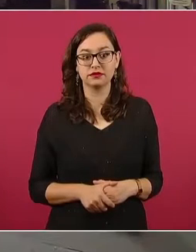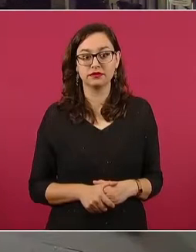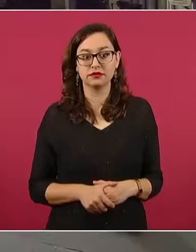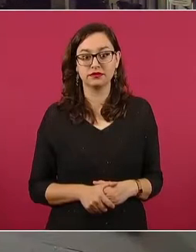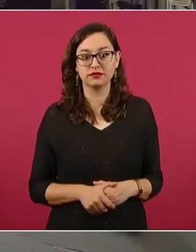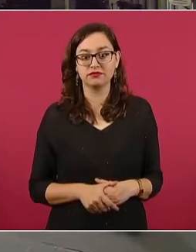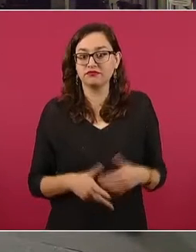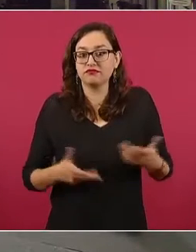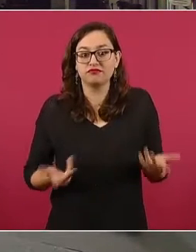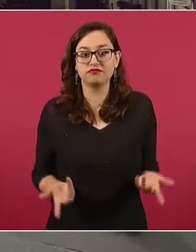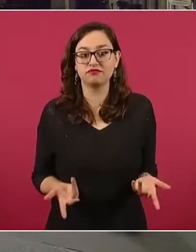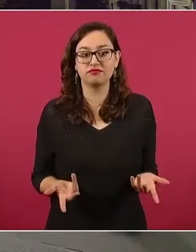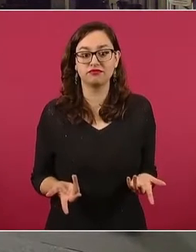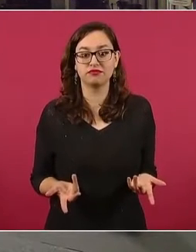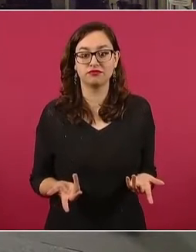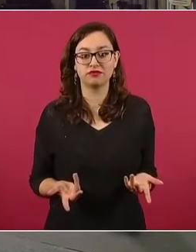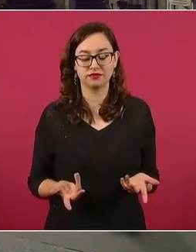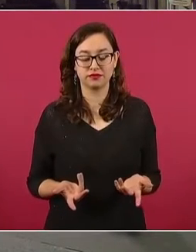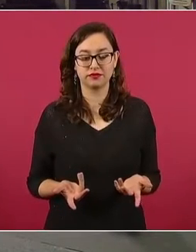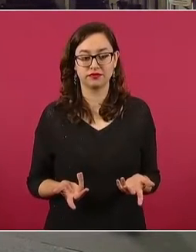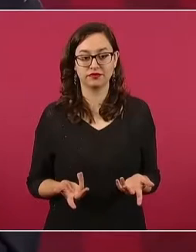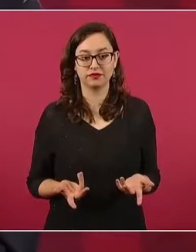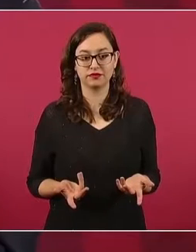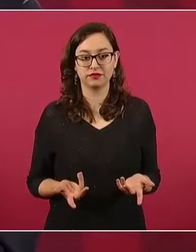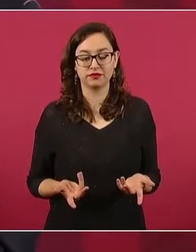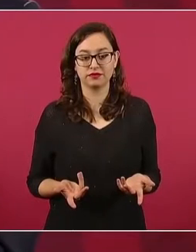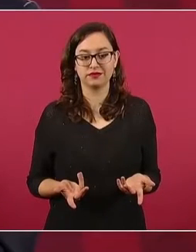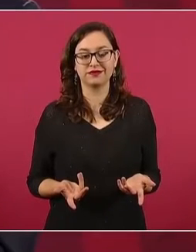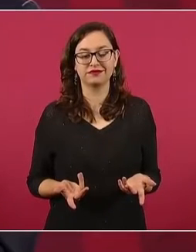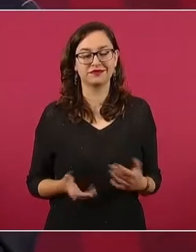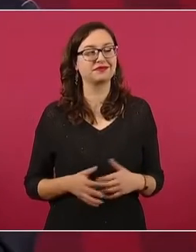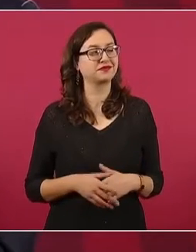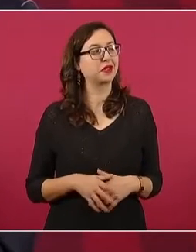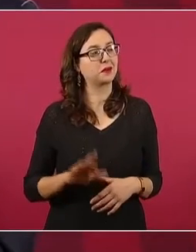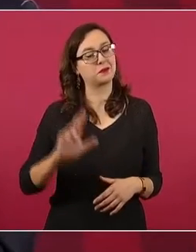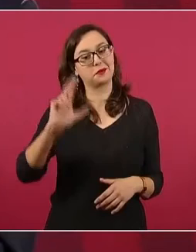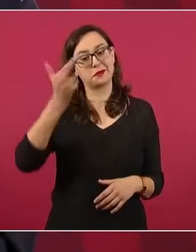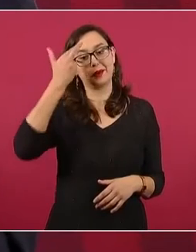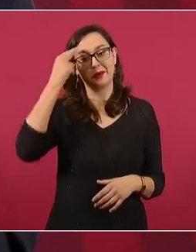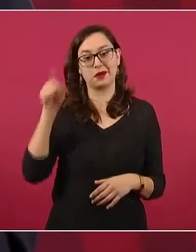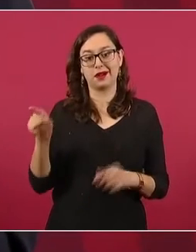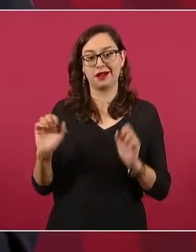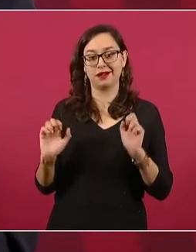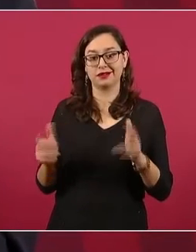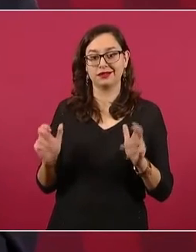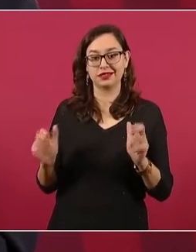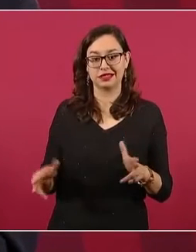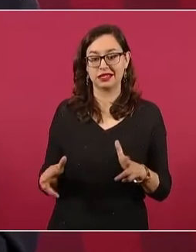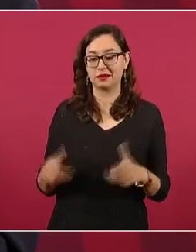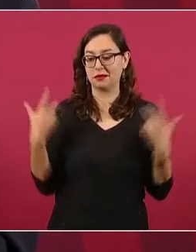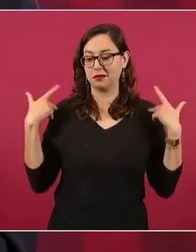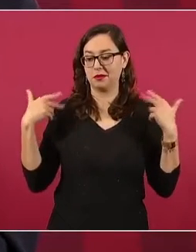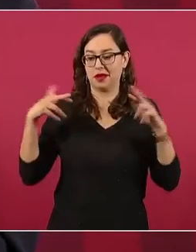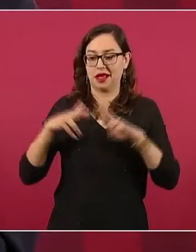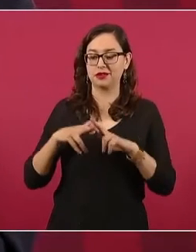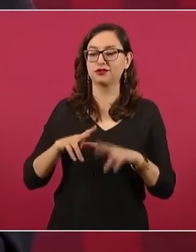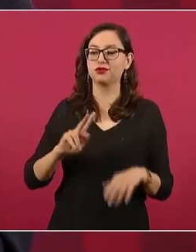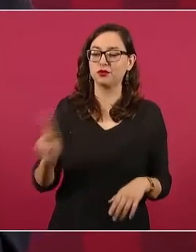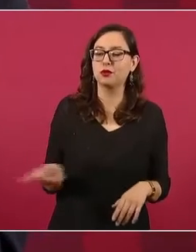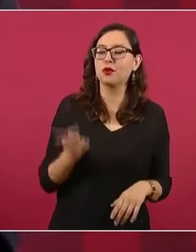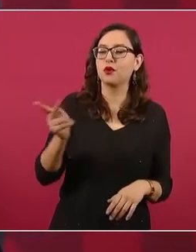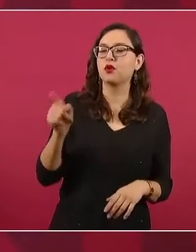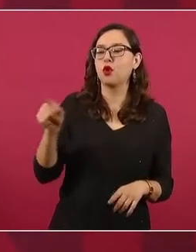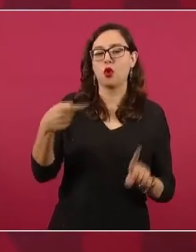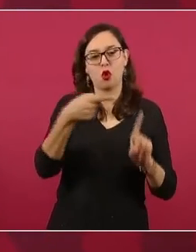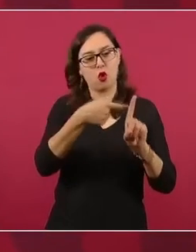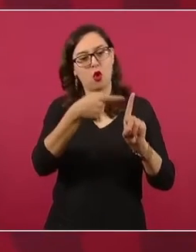¿No se pone así, como me dijo un maestro en Chiapas que le pregunté por un personaje? Le digo,